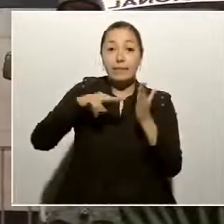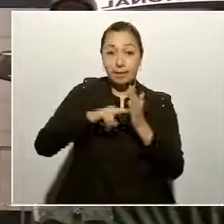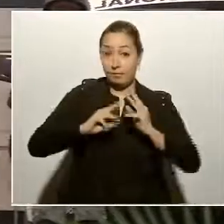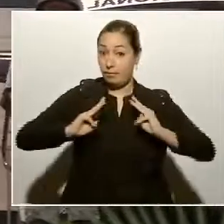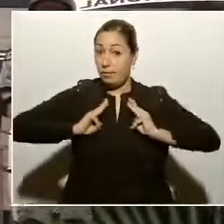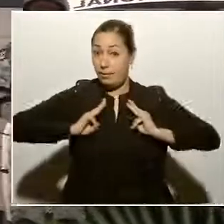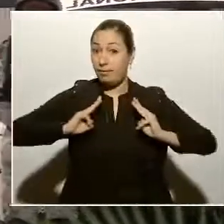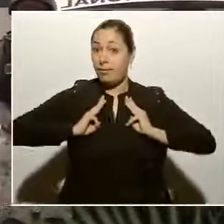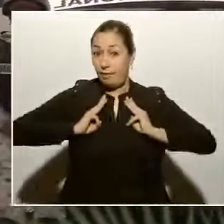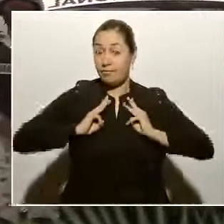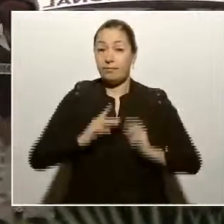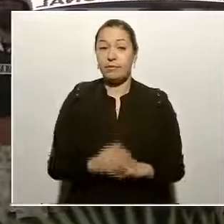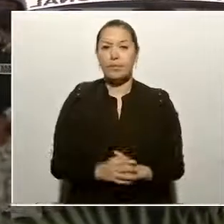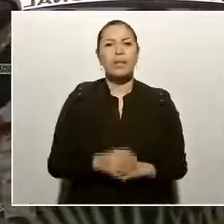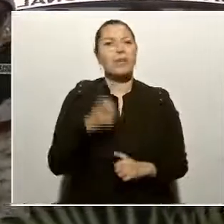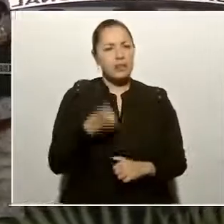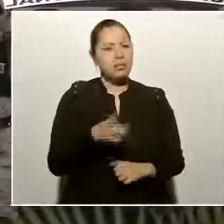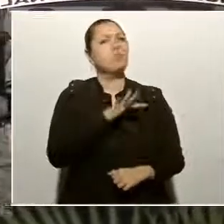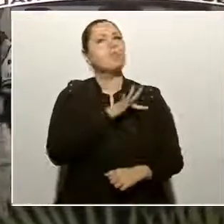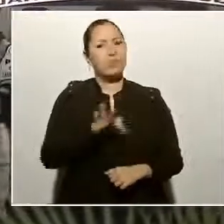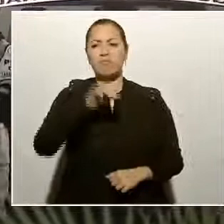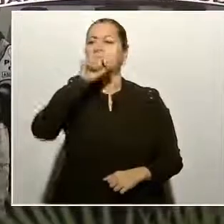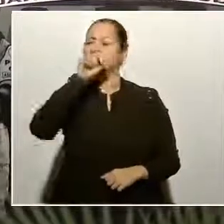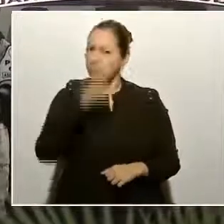Los podemos hacer, además,